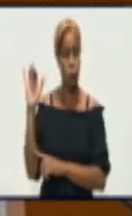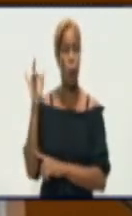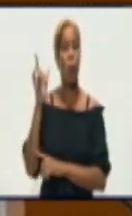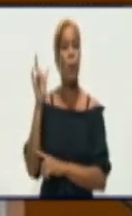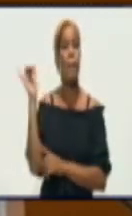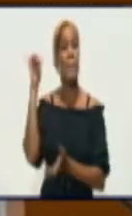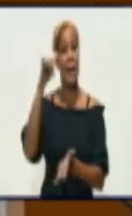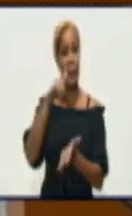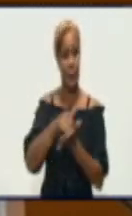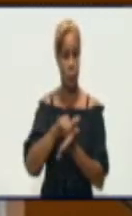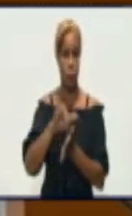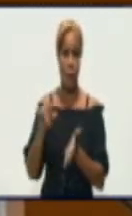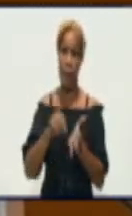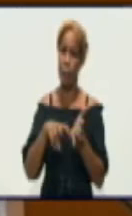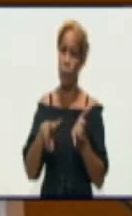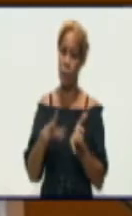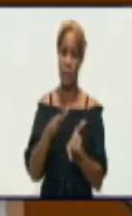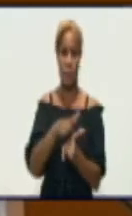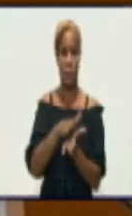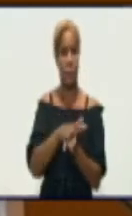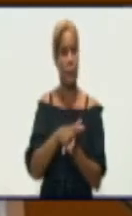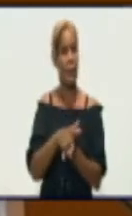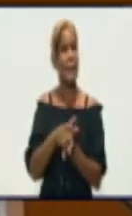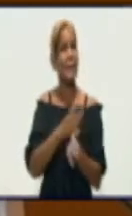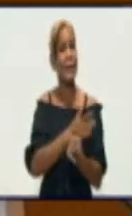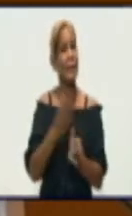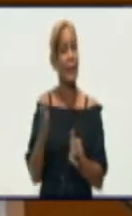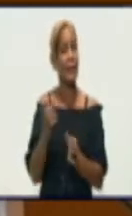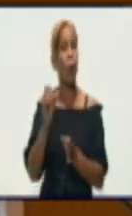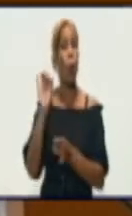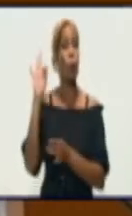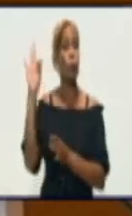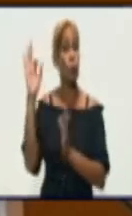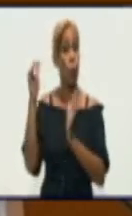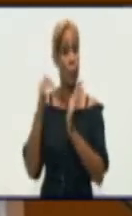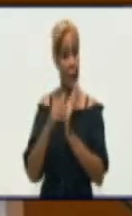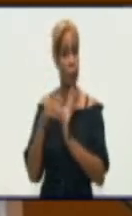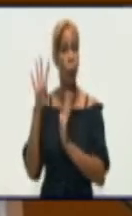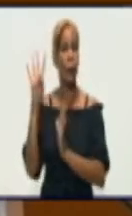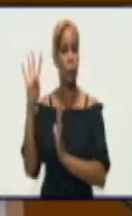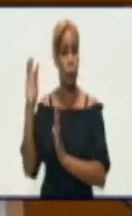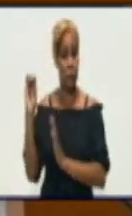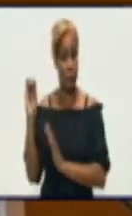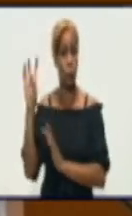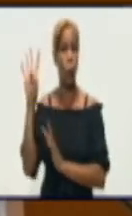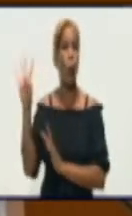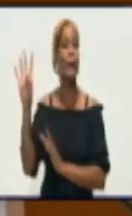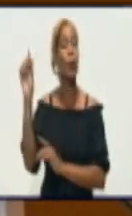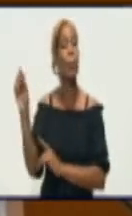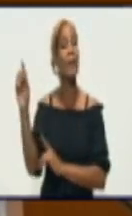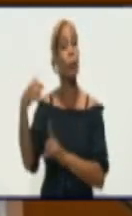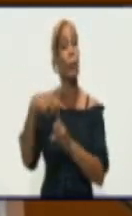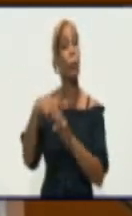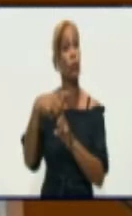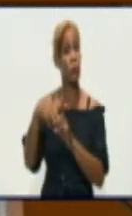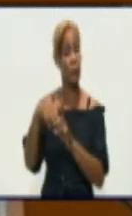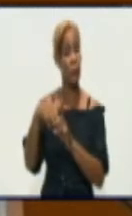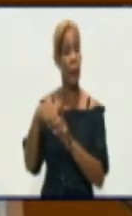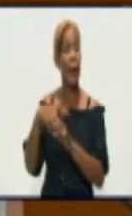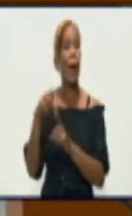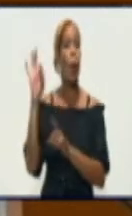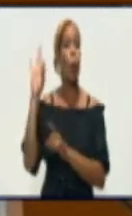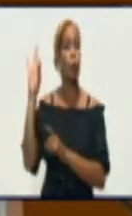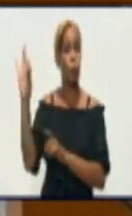ya acumula un total desde el comienzo de la pandemia hasta acá de 8.404 pacientes, 8.039